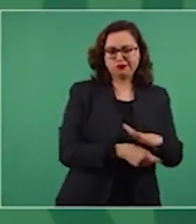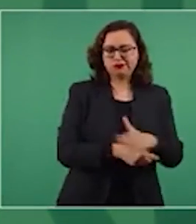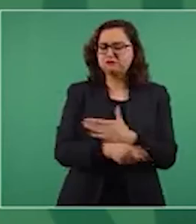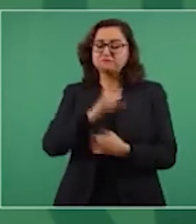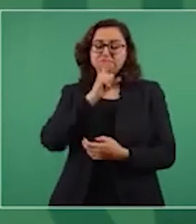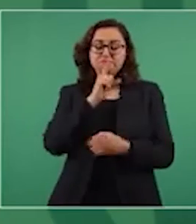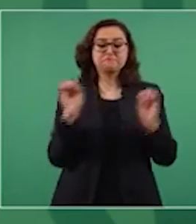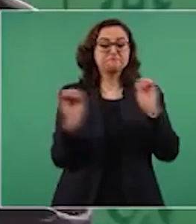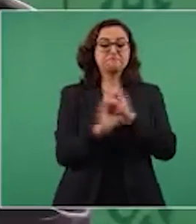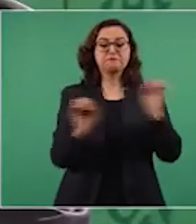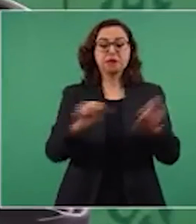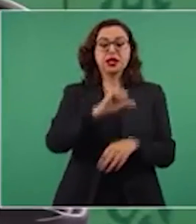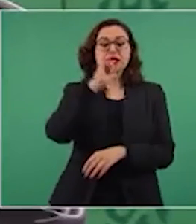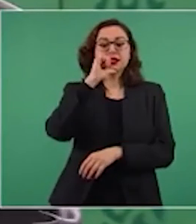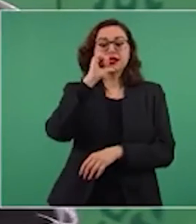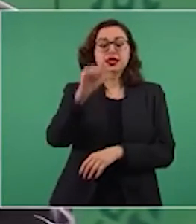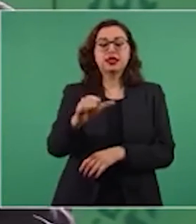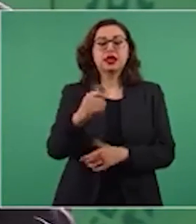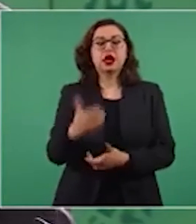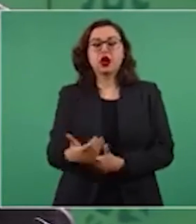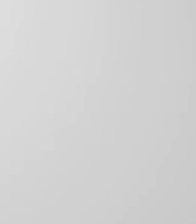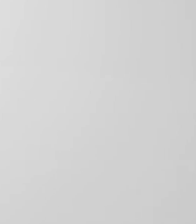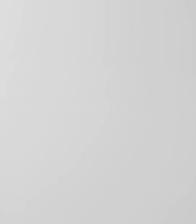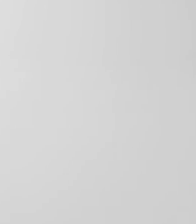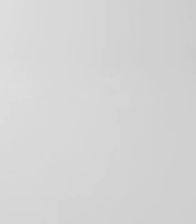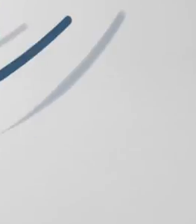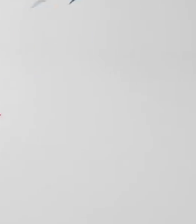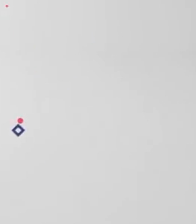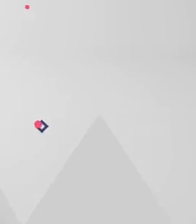que se repartieran despensas.